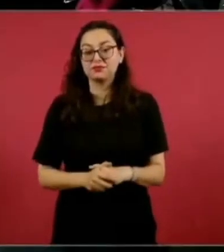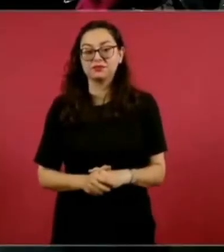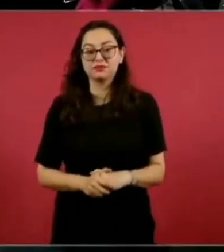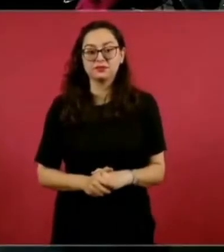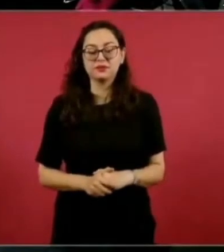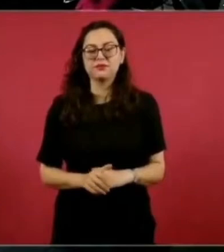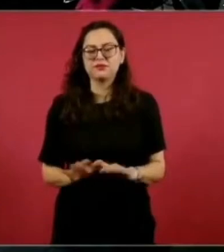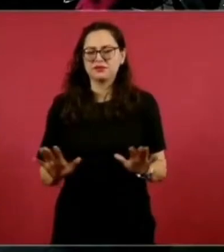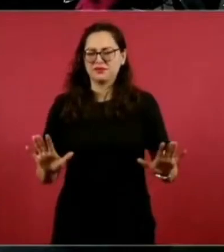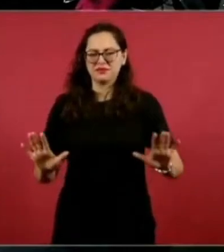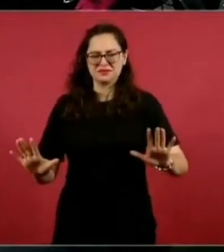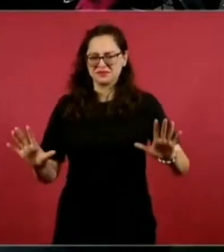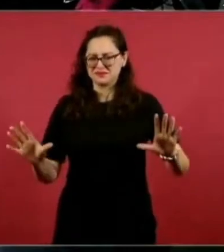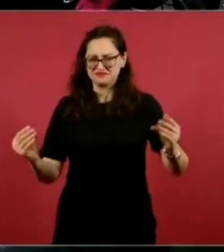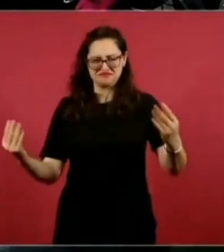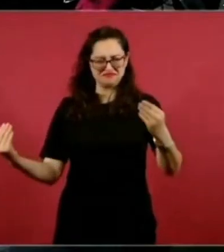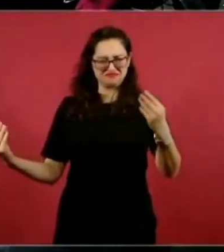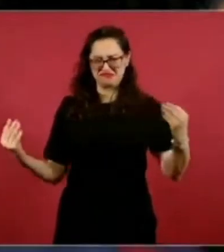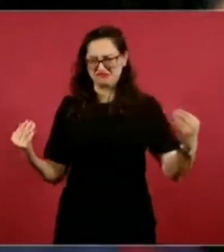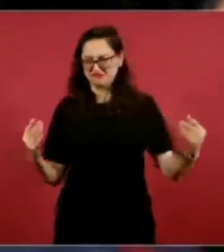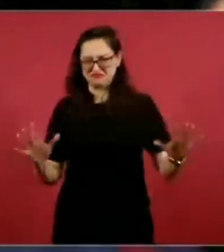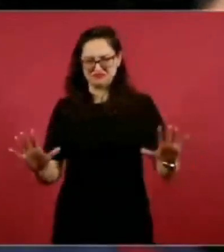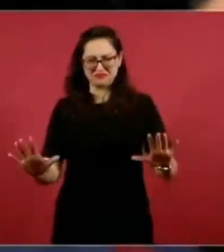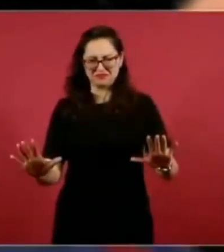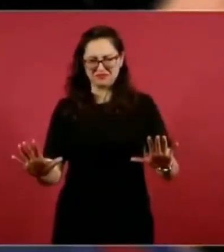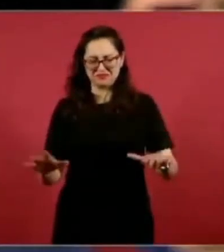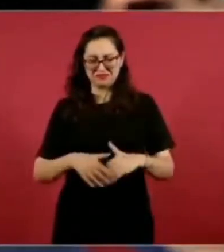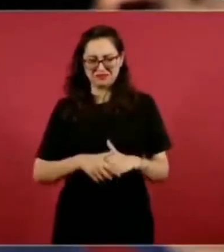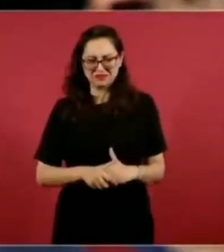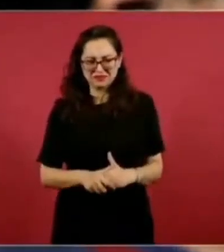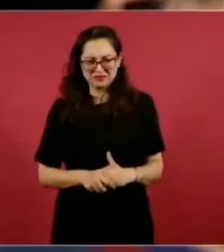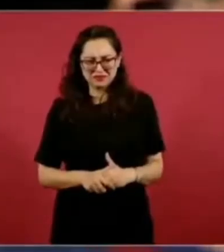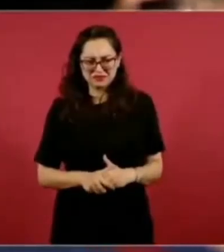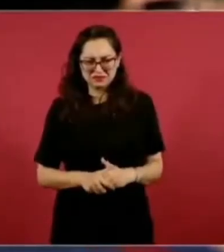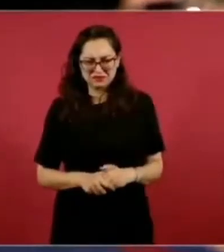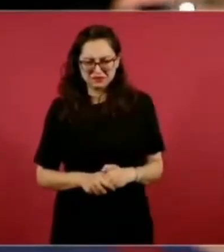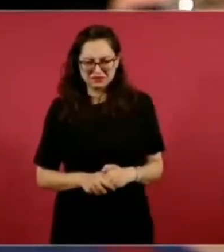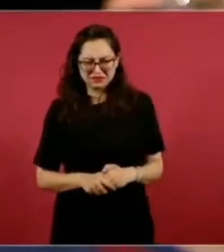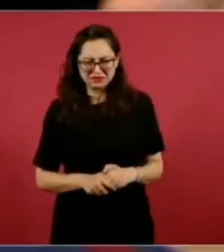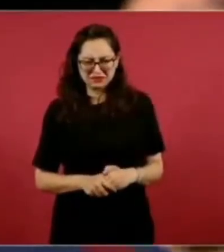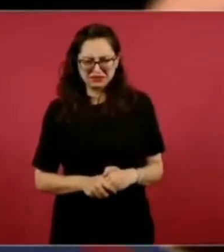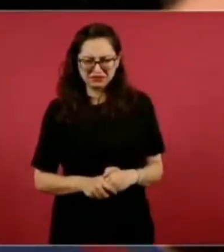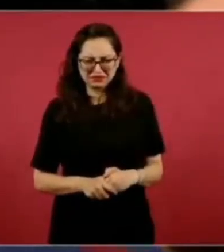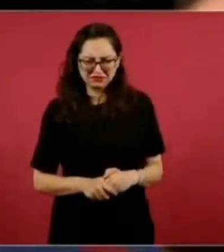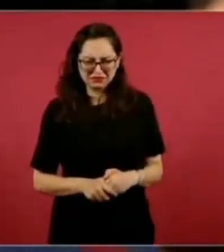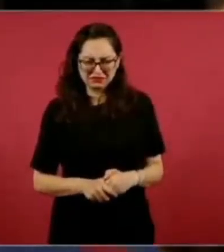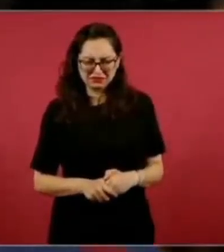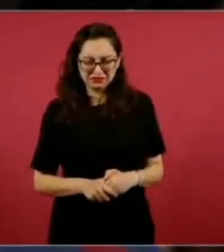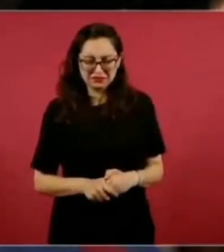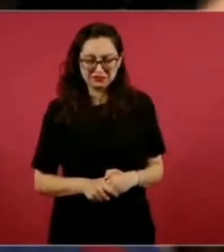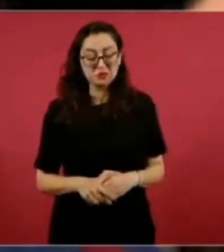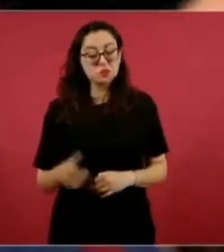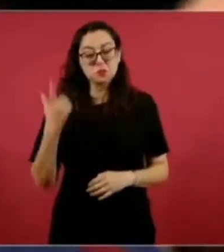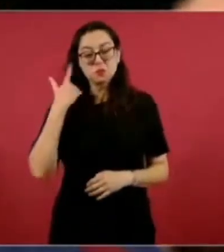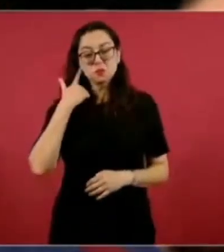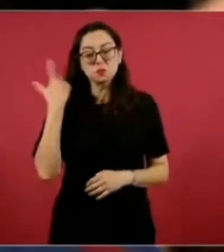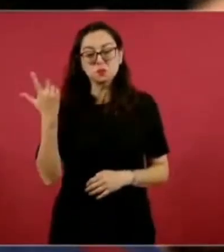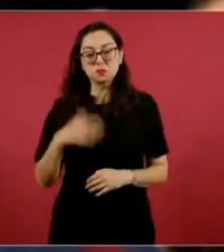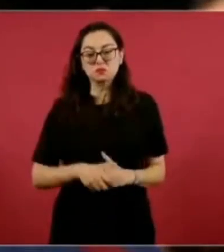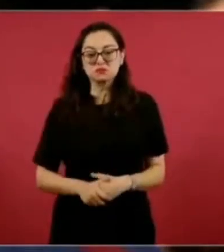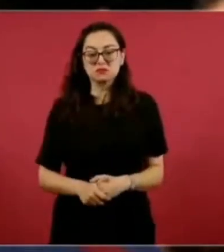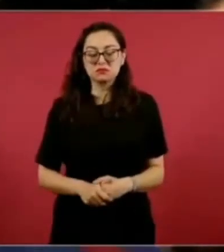Espérenme. ¿El gobierno mexicano que las agencias no les hayan informado de esta posible detención o entrega,